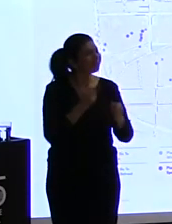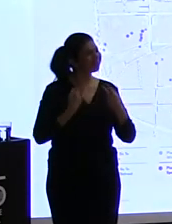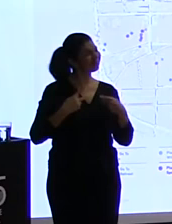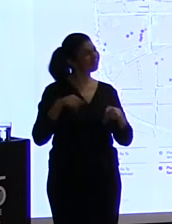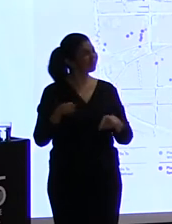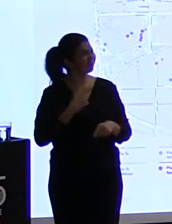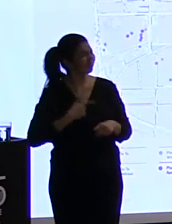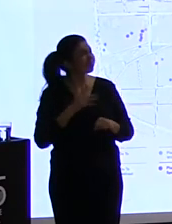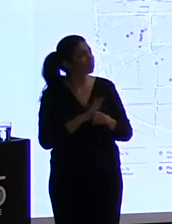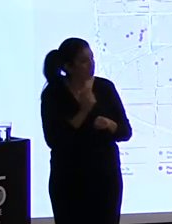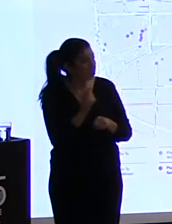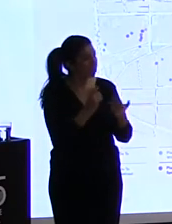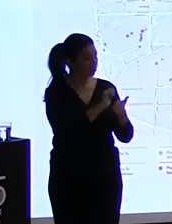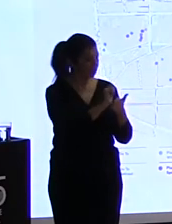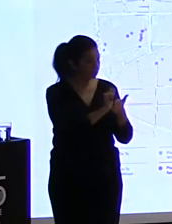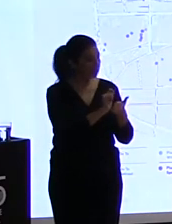para empezar un proyecto.